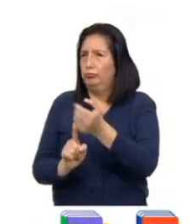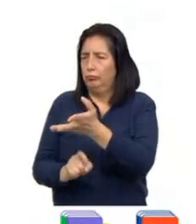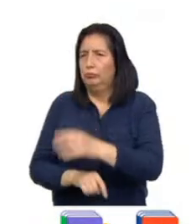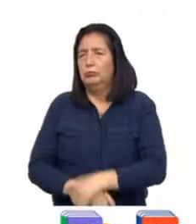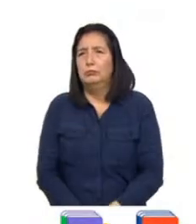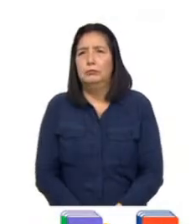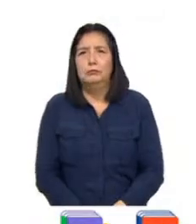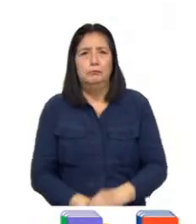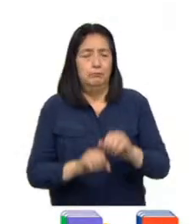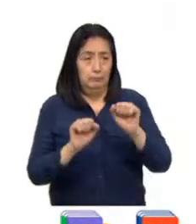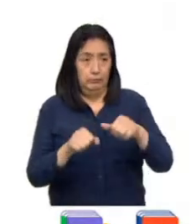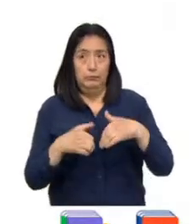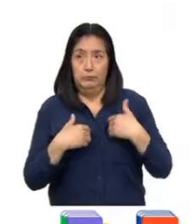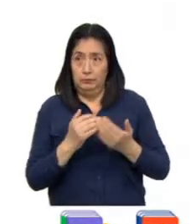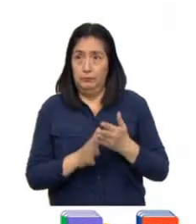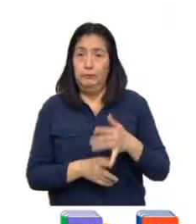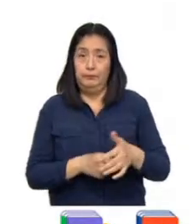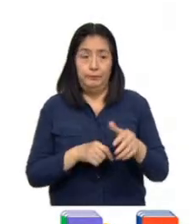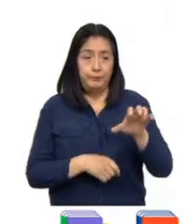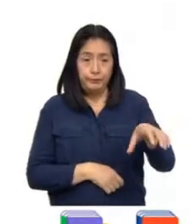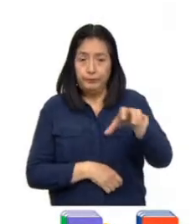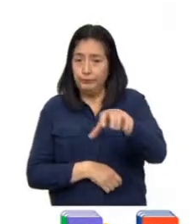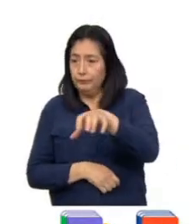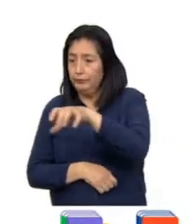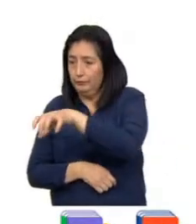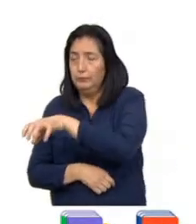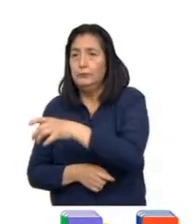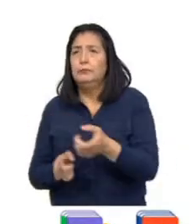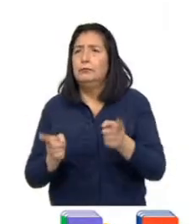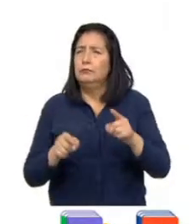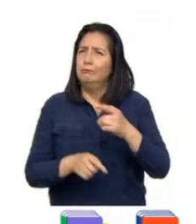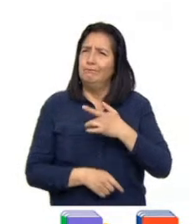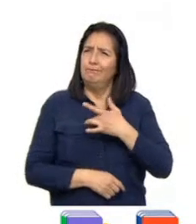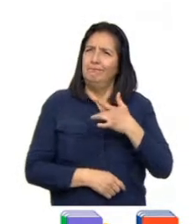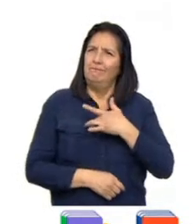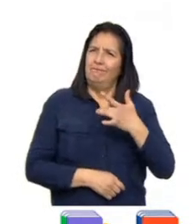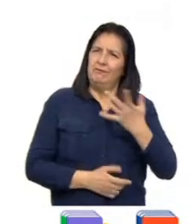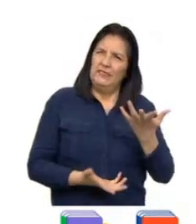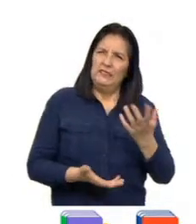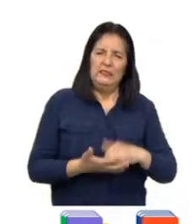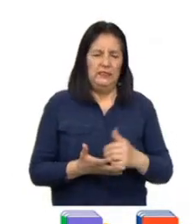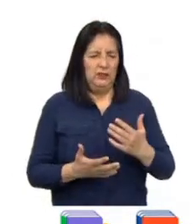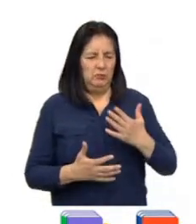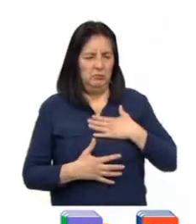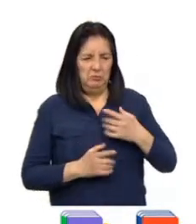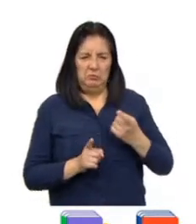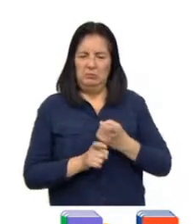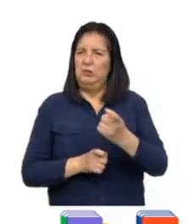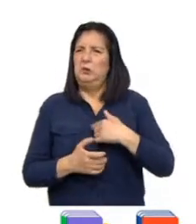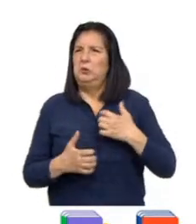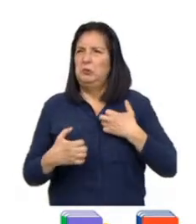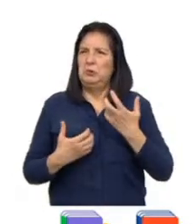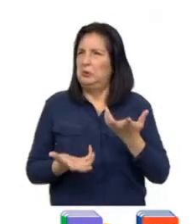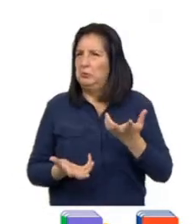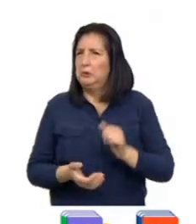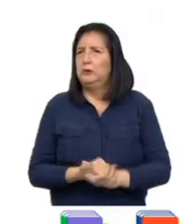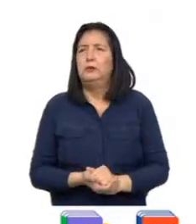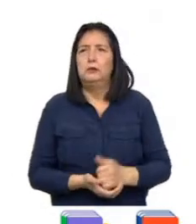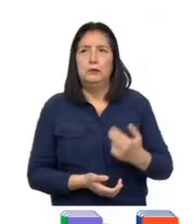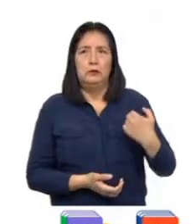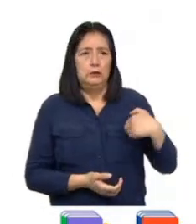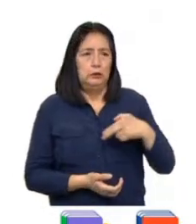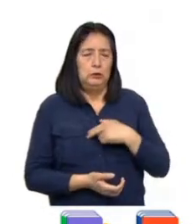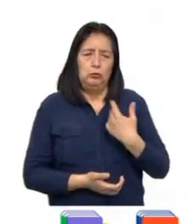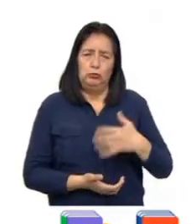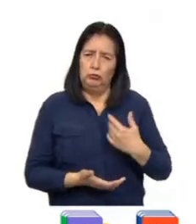Podemos acudir a estas instituciones cuando nos sentimos amenazados física o emocionalmente, si somos